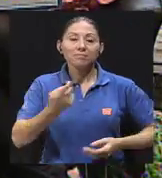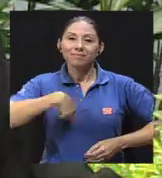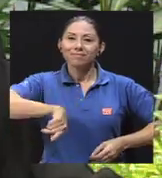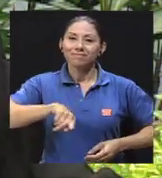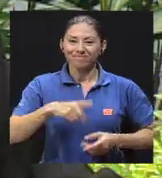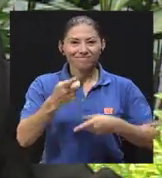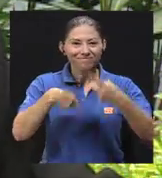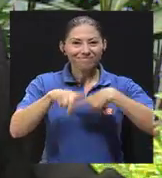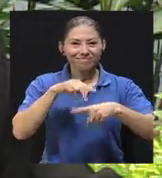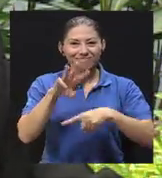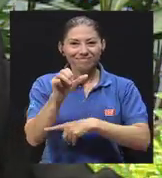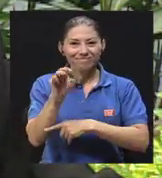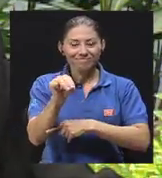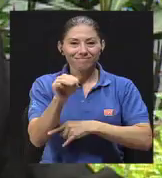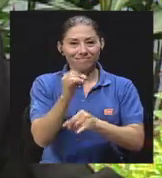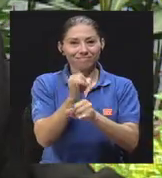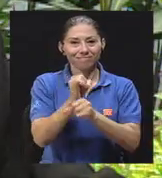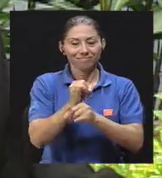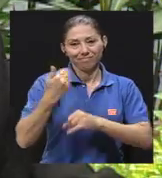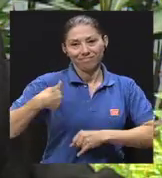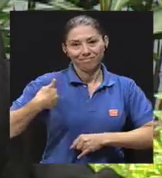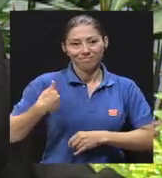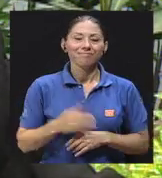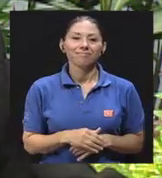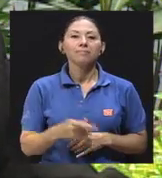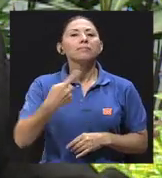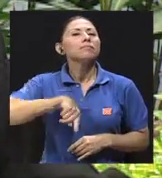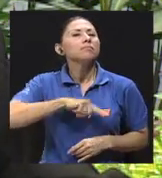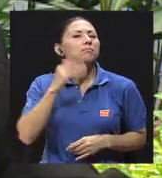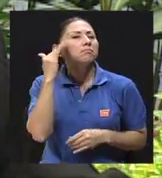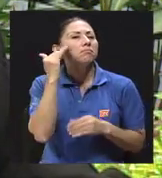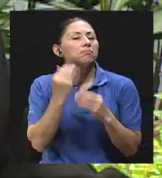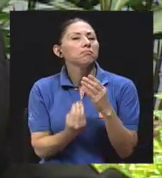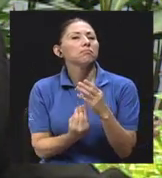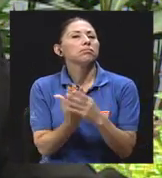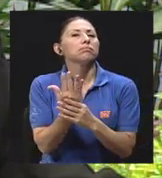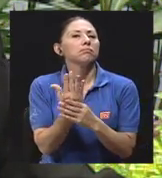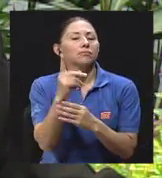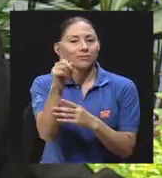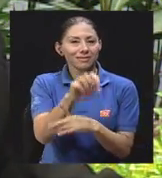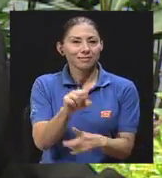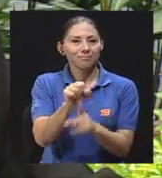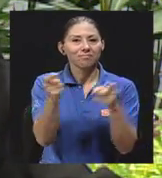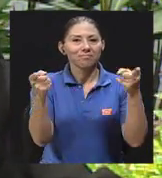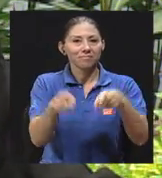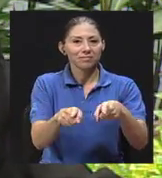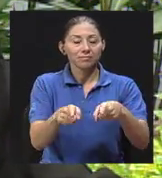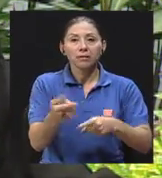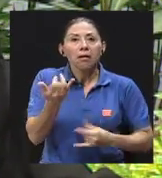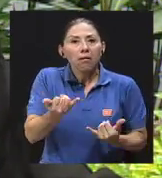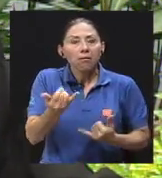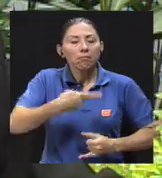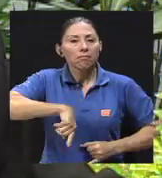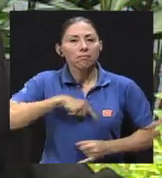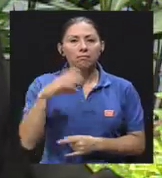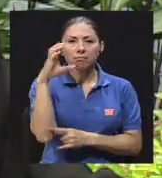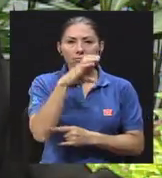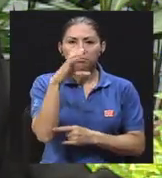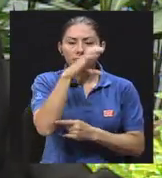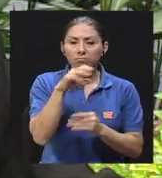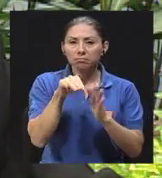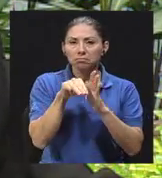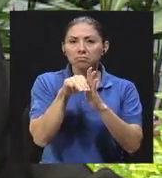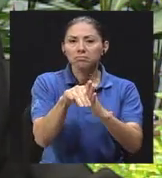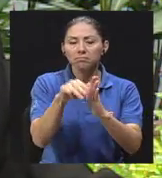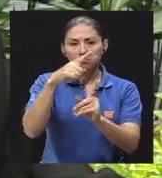que se nos está presentando, que es que ahora andamos buscando nuevos modelos de ser hombres, modelos positivos